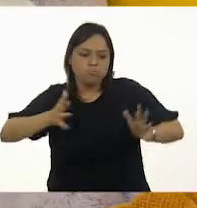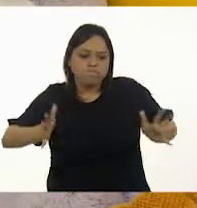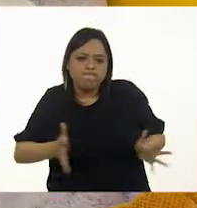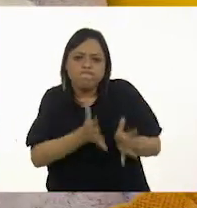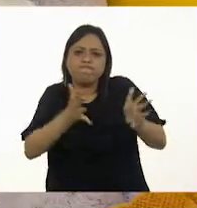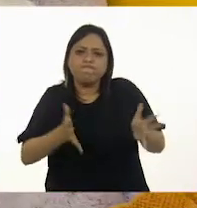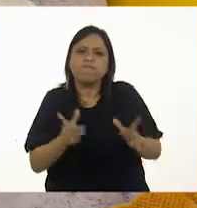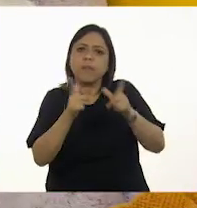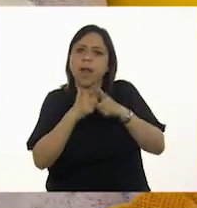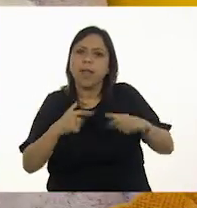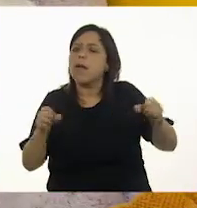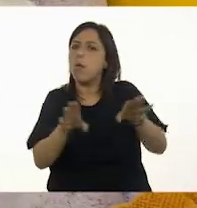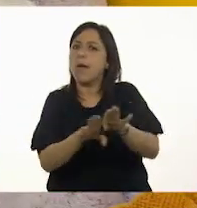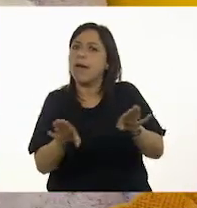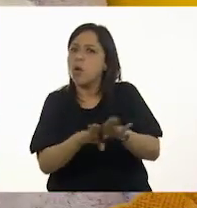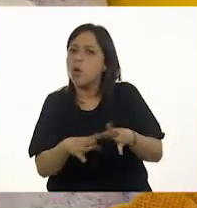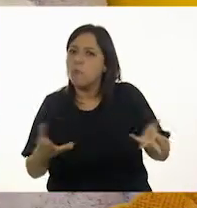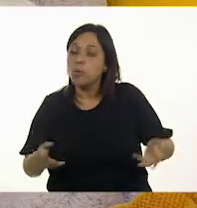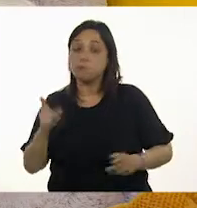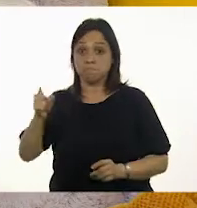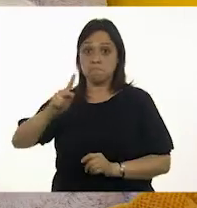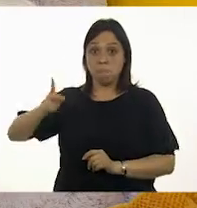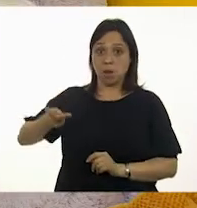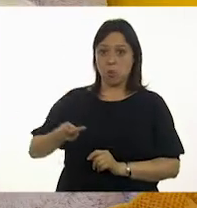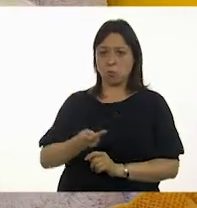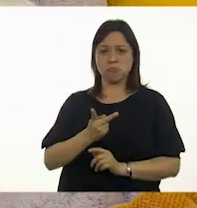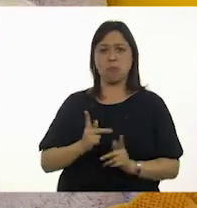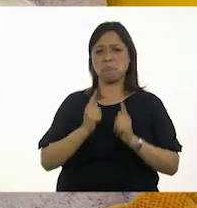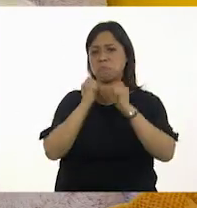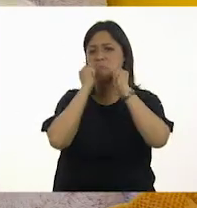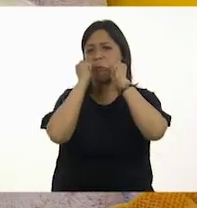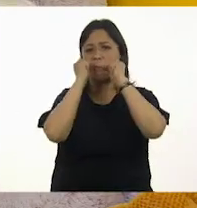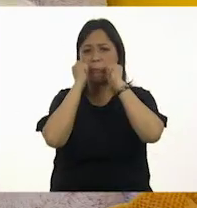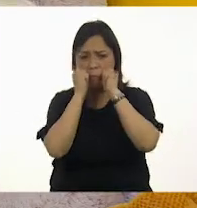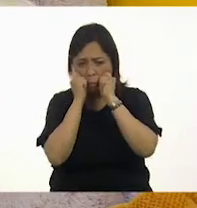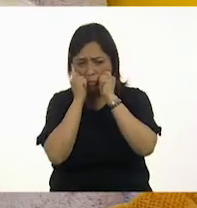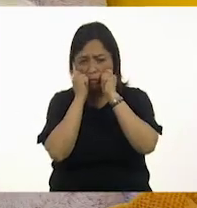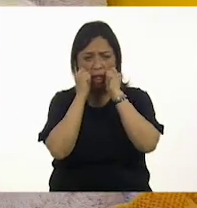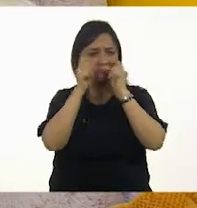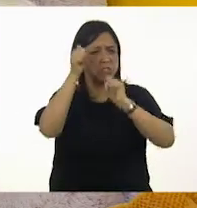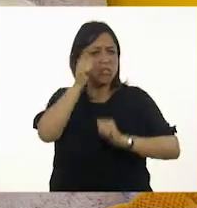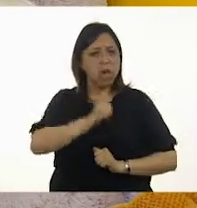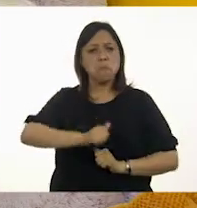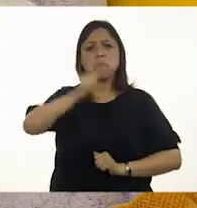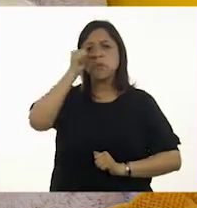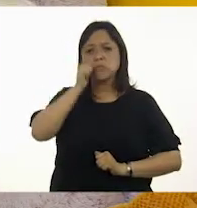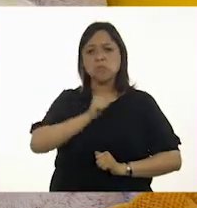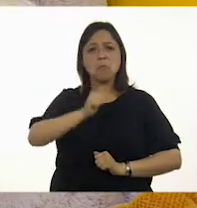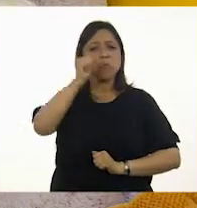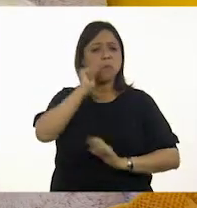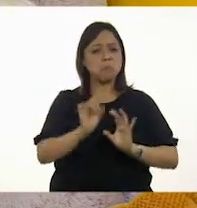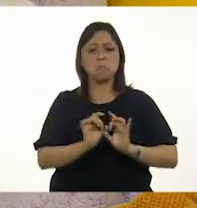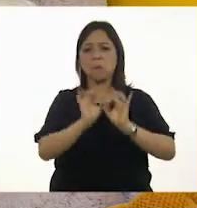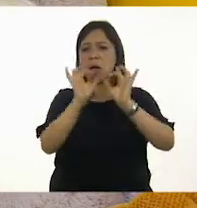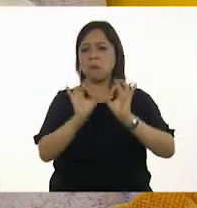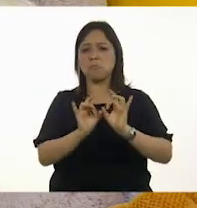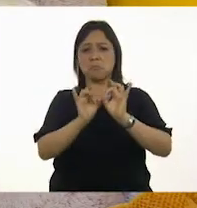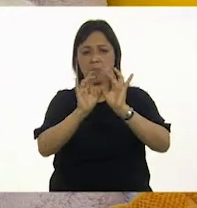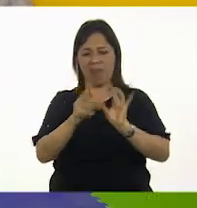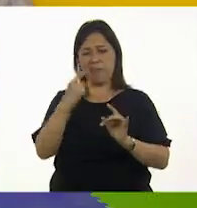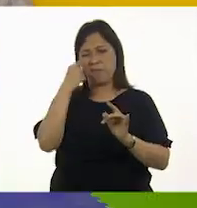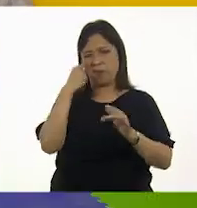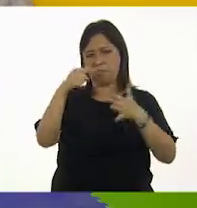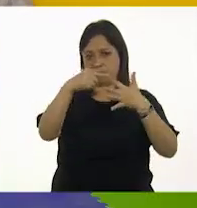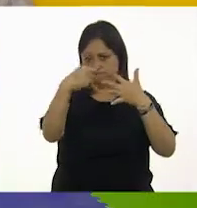Muy buena pregunta. Cualquier momento es bueno para crear esas oportunidades. Vamos a mencionar algunas, Adriana. ¿Me